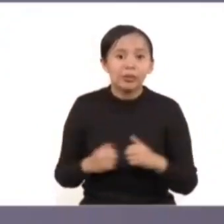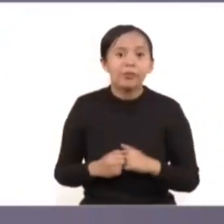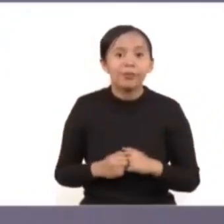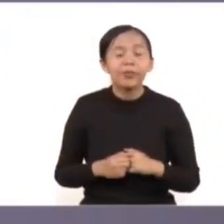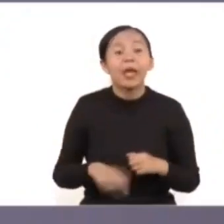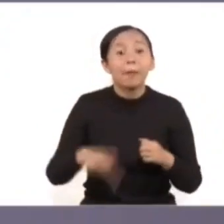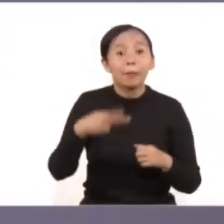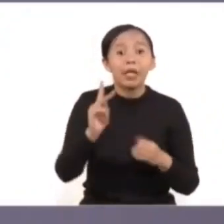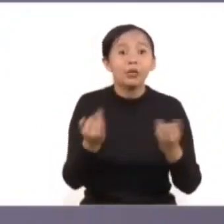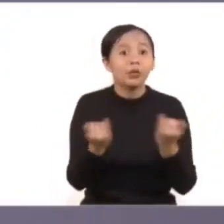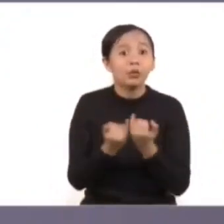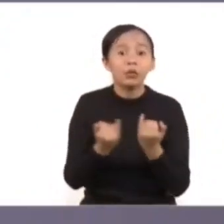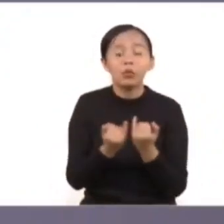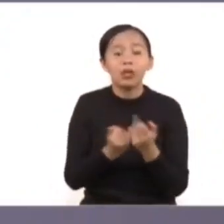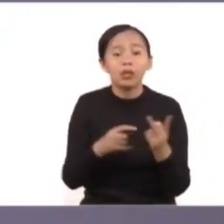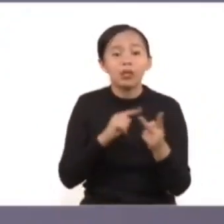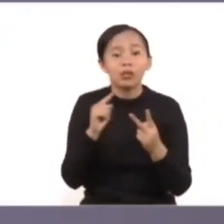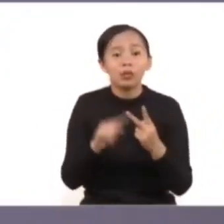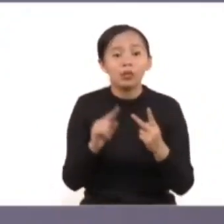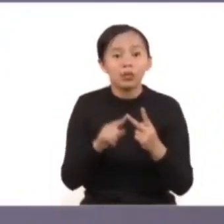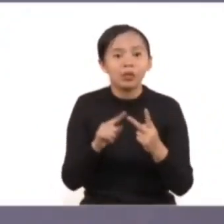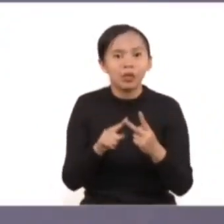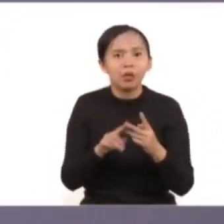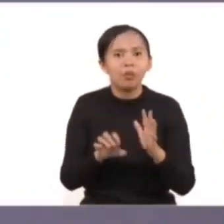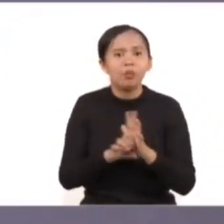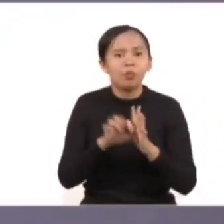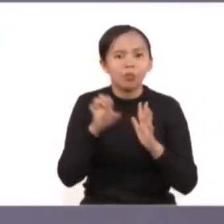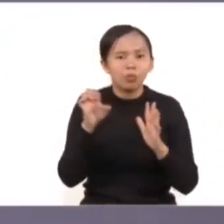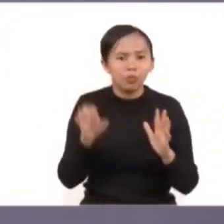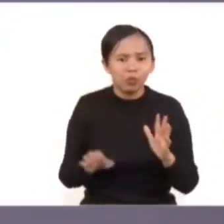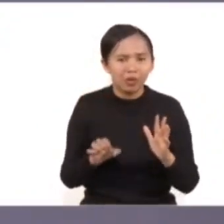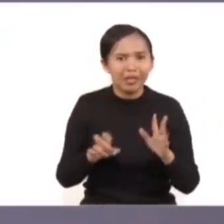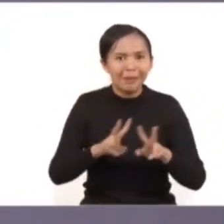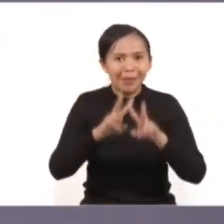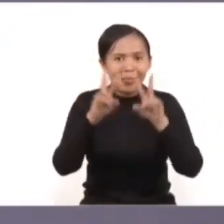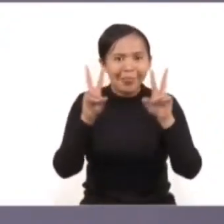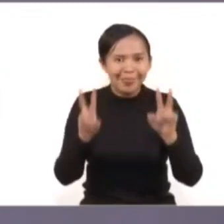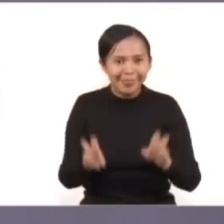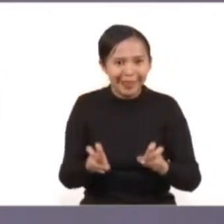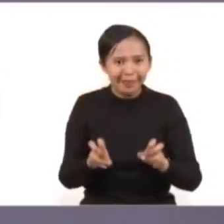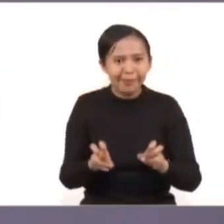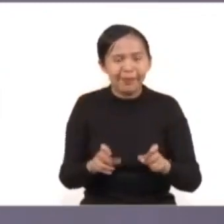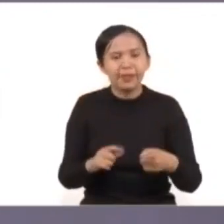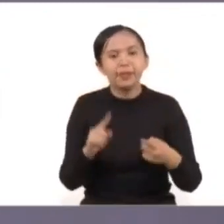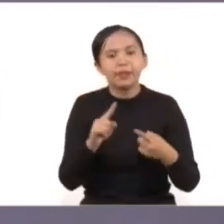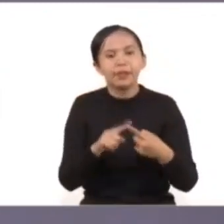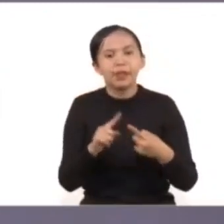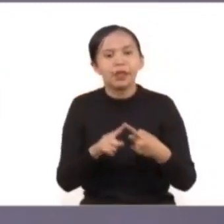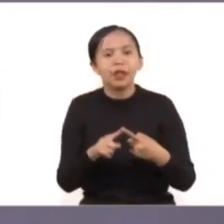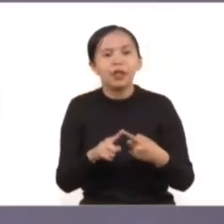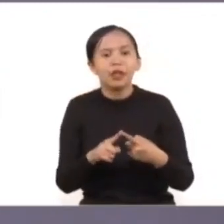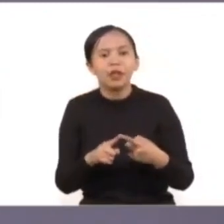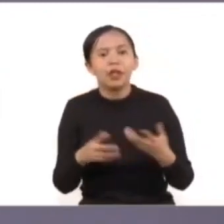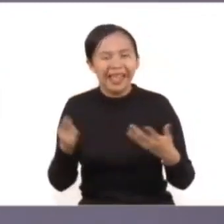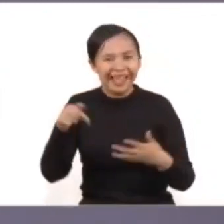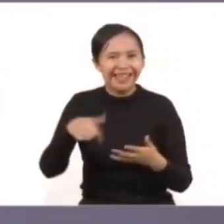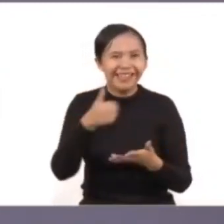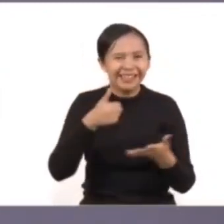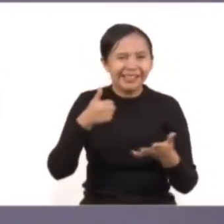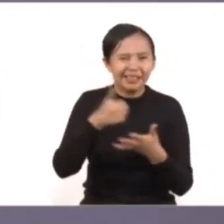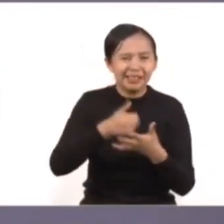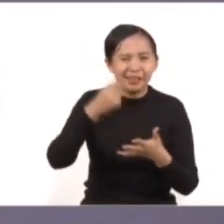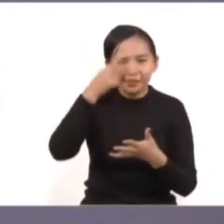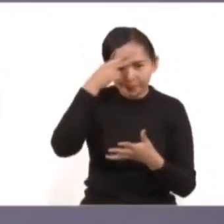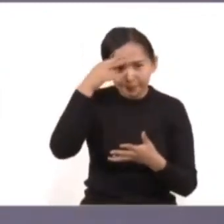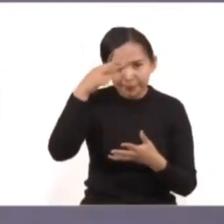otro que es singular es que a pesar de la visibilización de los temas, de la enorme politización que hay en la Ciudad de